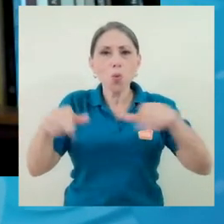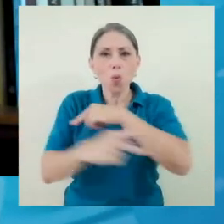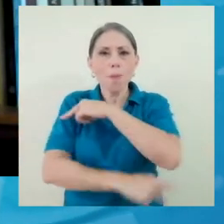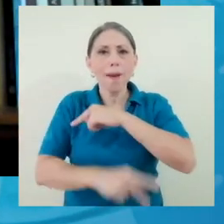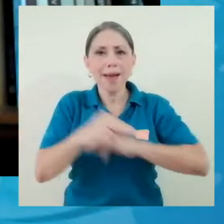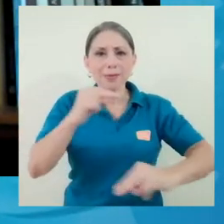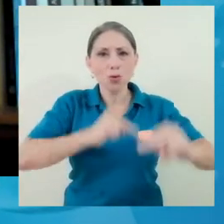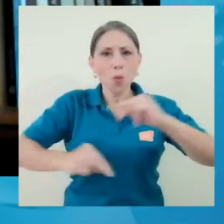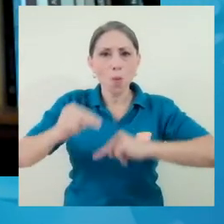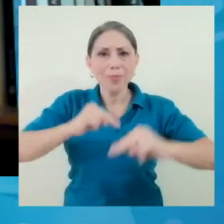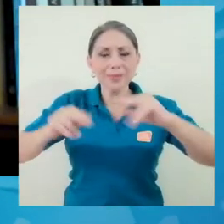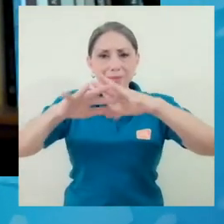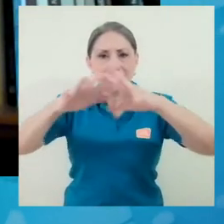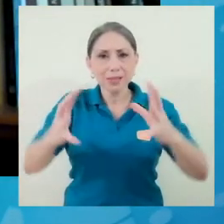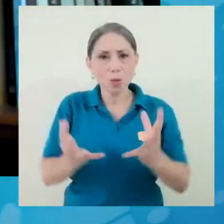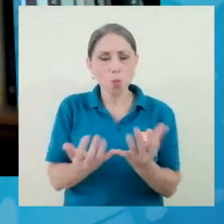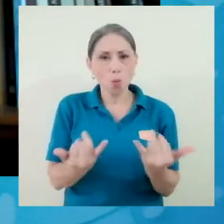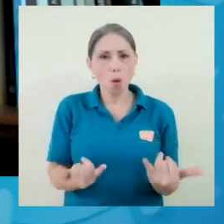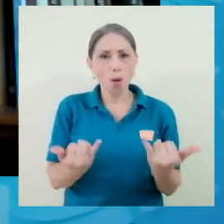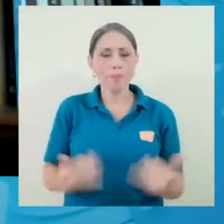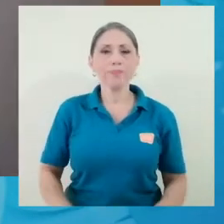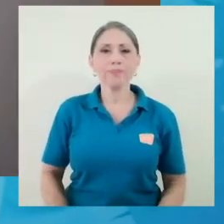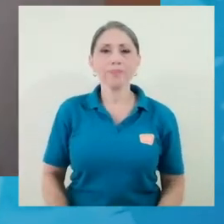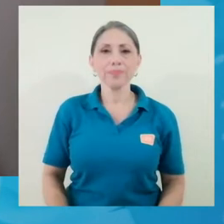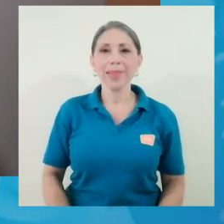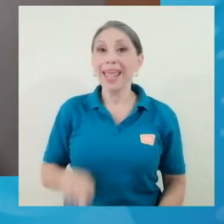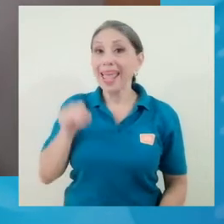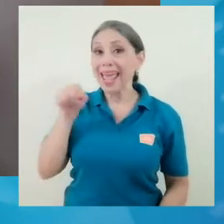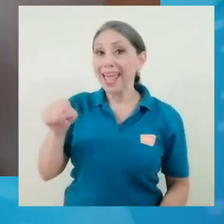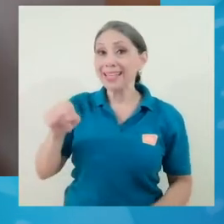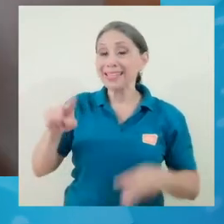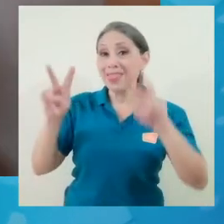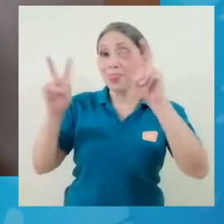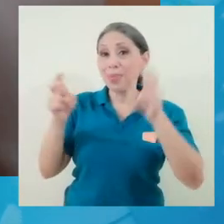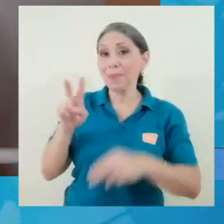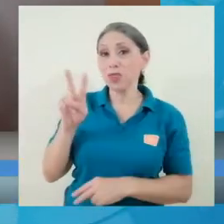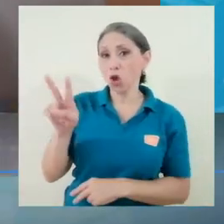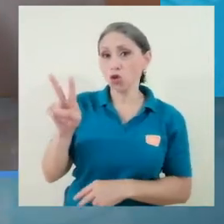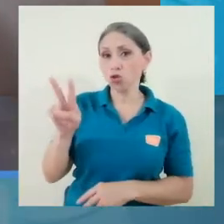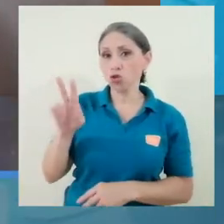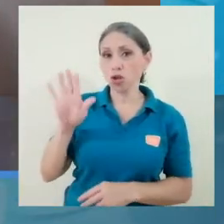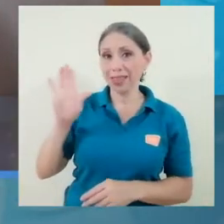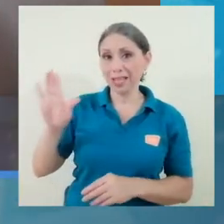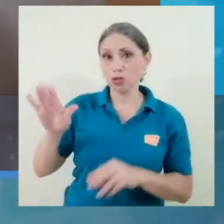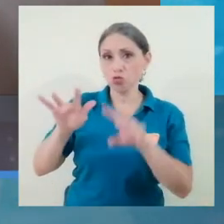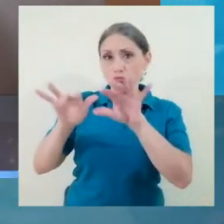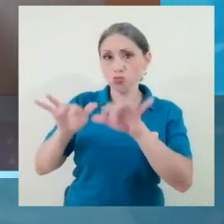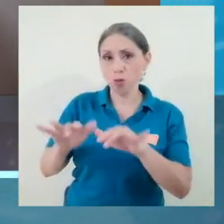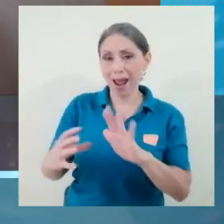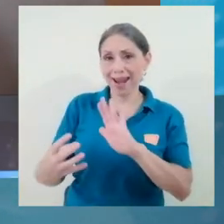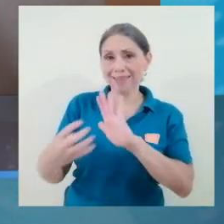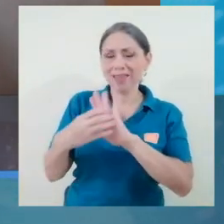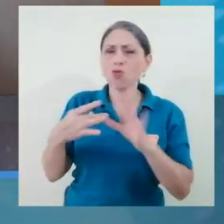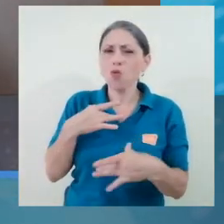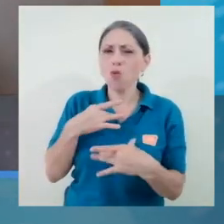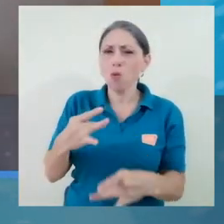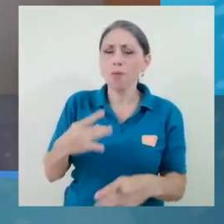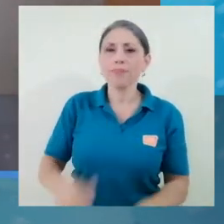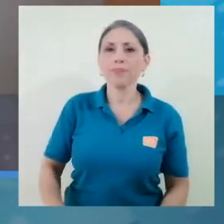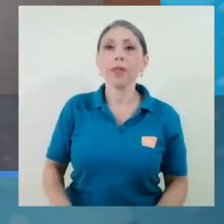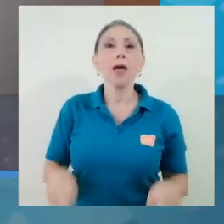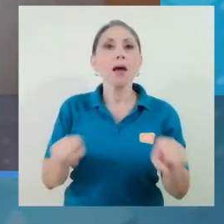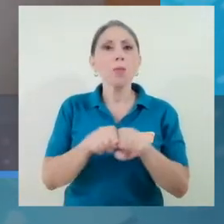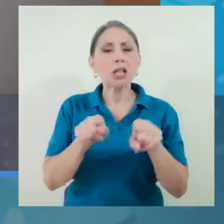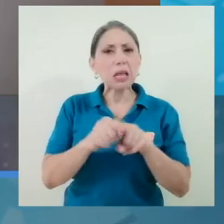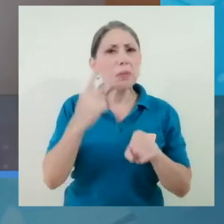mundo actual globalizado. Ese punto 2 de su artículo a me interesa muchísimo porque me parece que inclusive a través